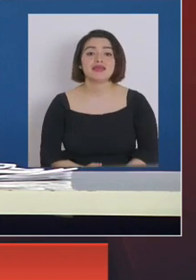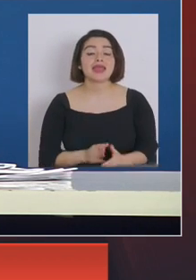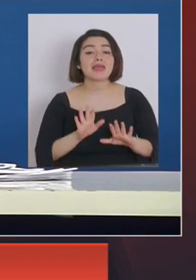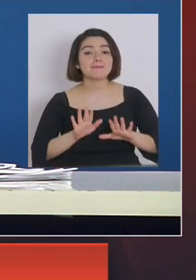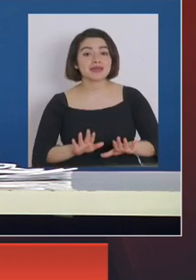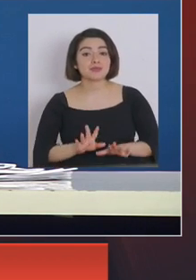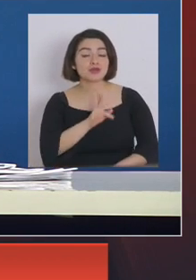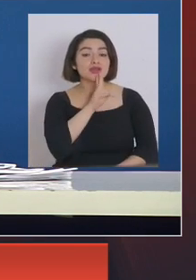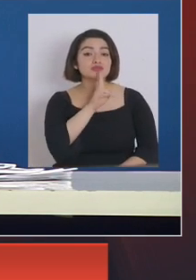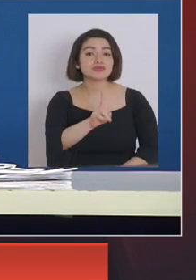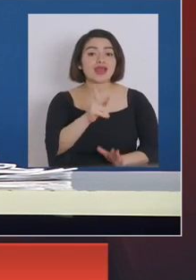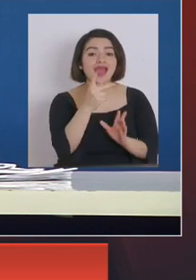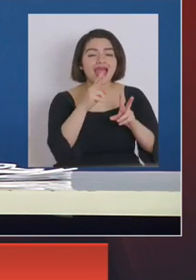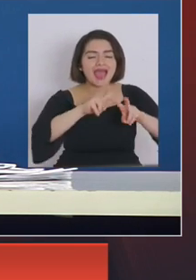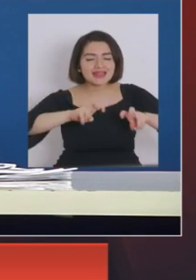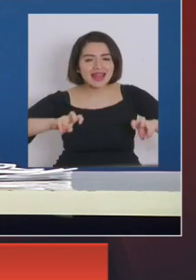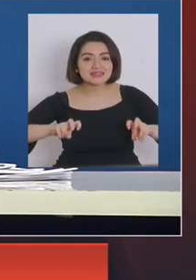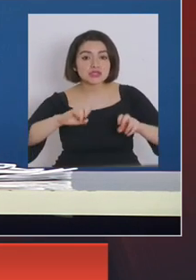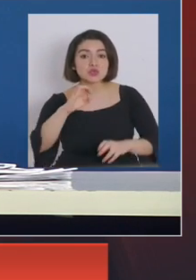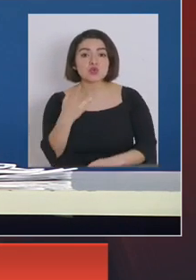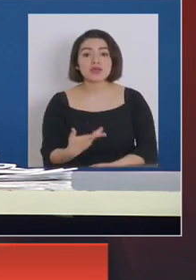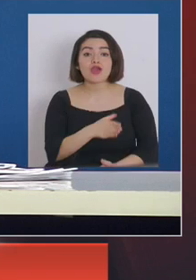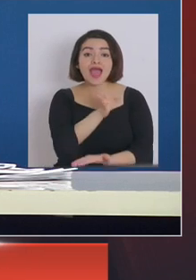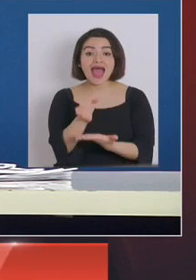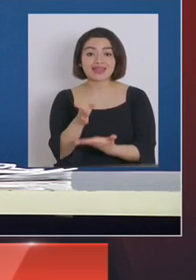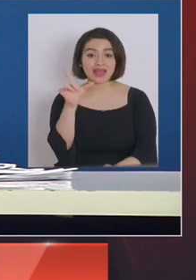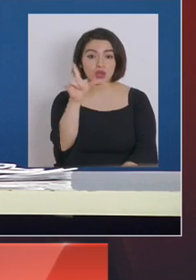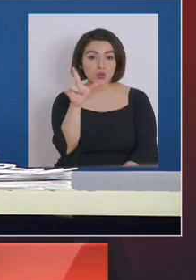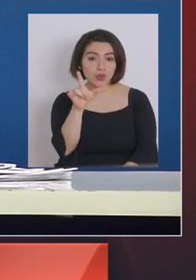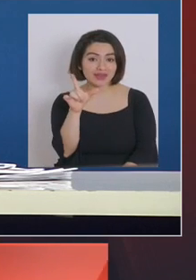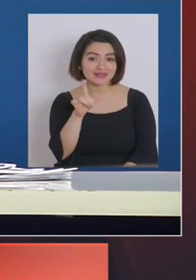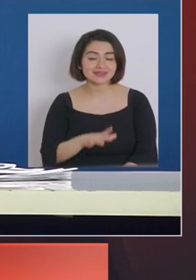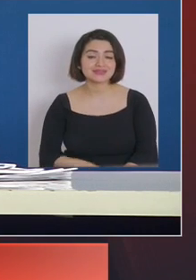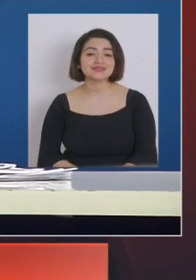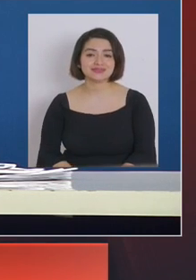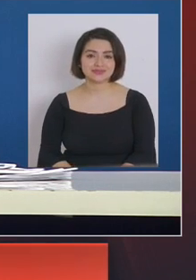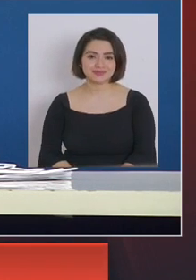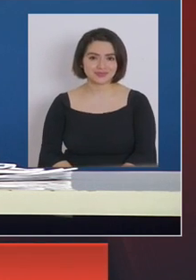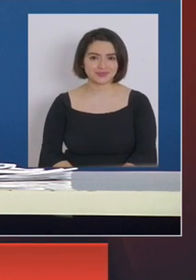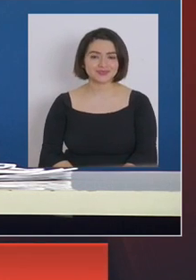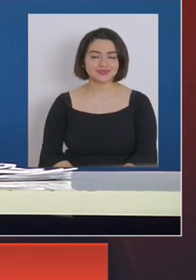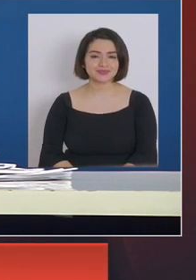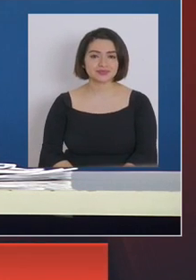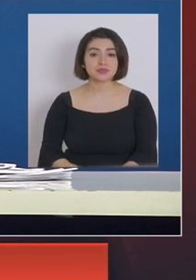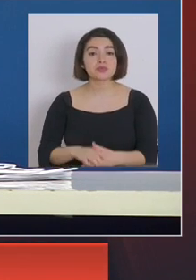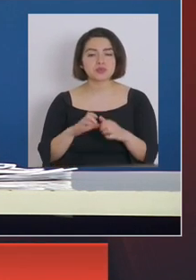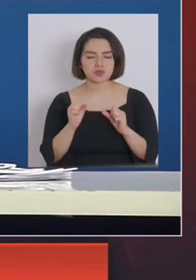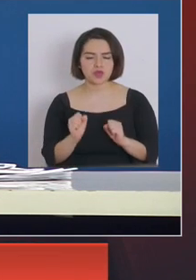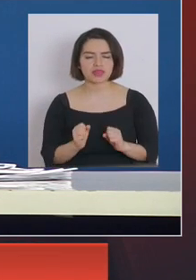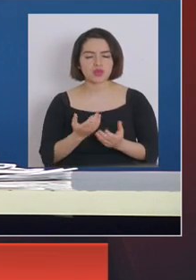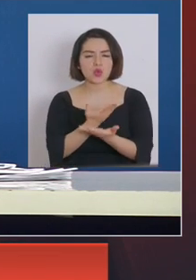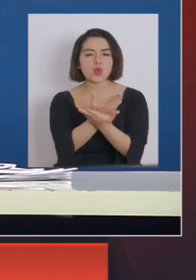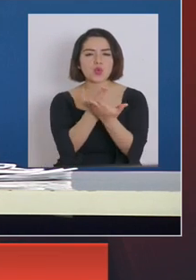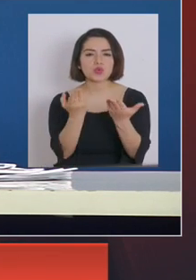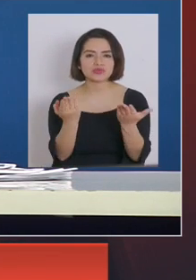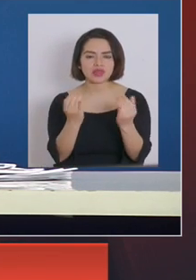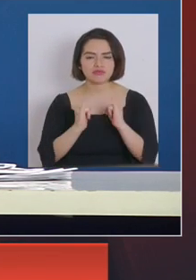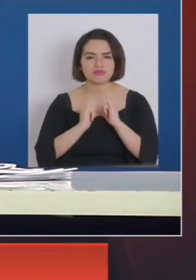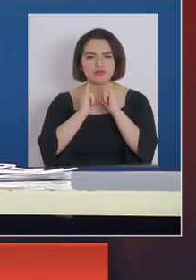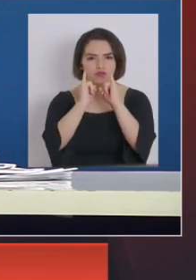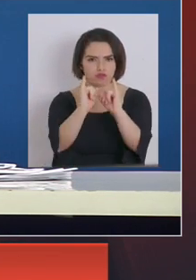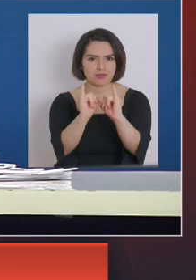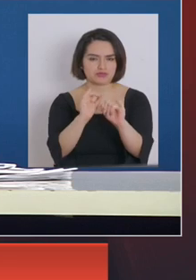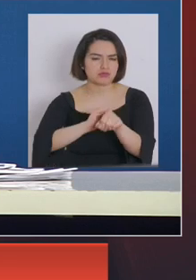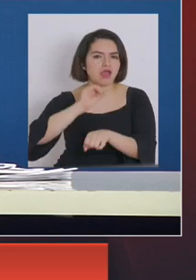resultado del análisis de cifras que vamos a tener el lunes y van a recibir ustedes en ese momento la